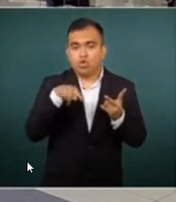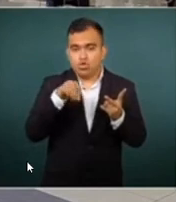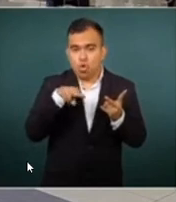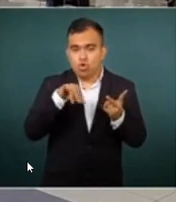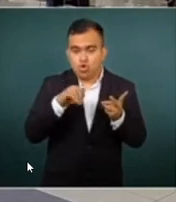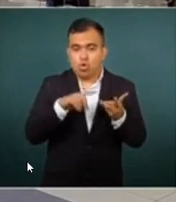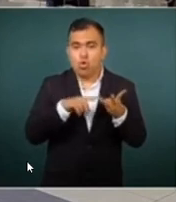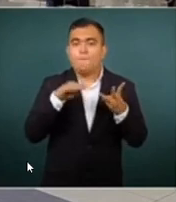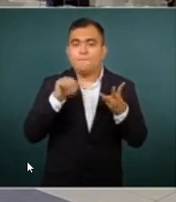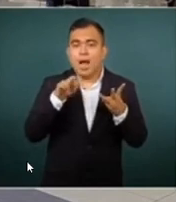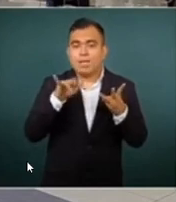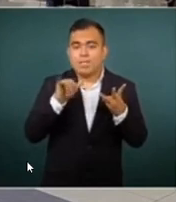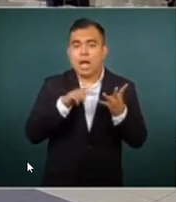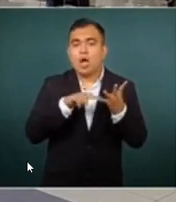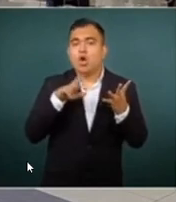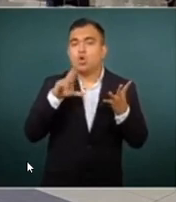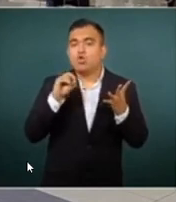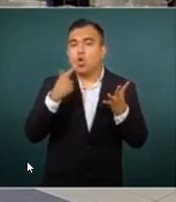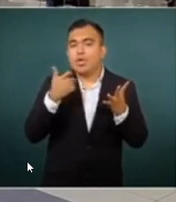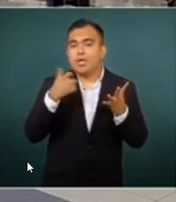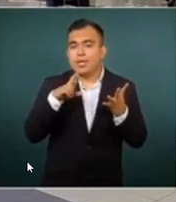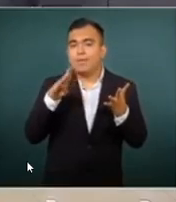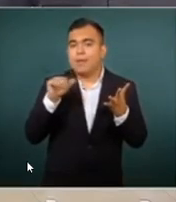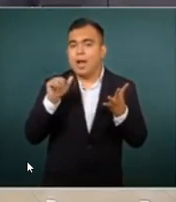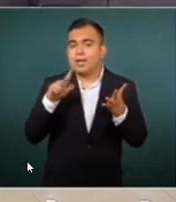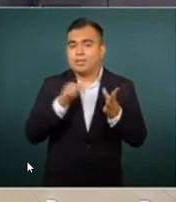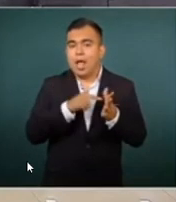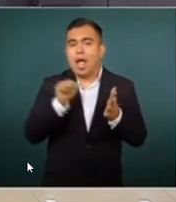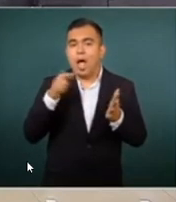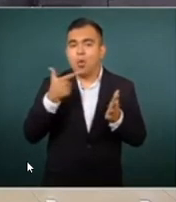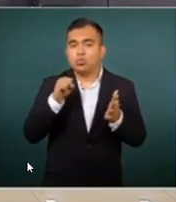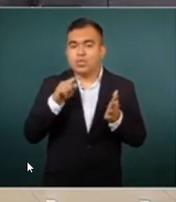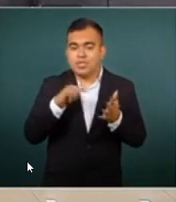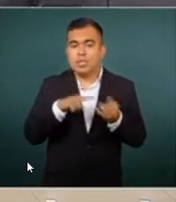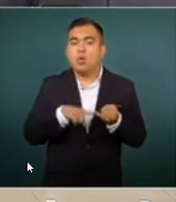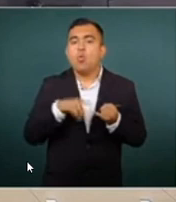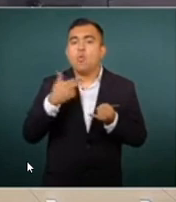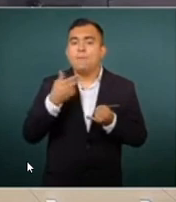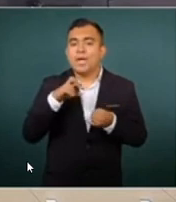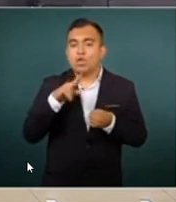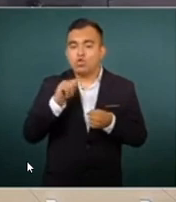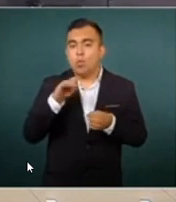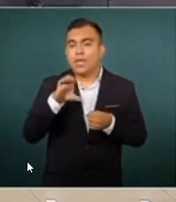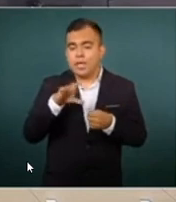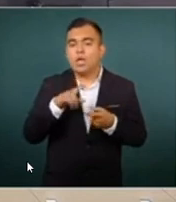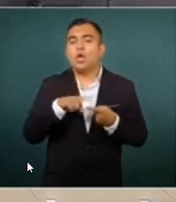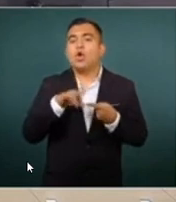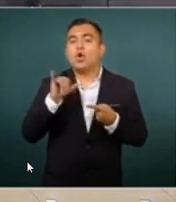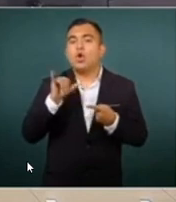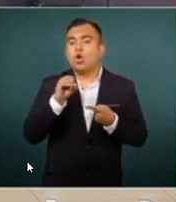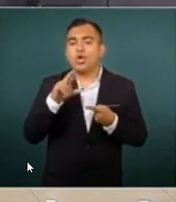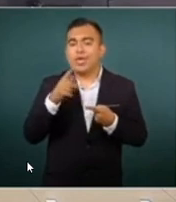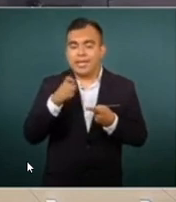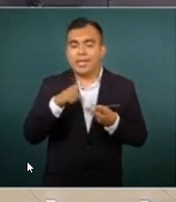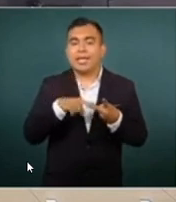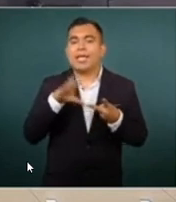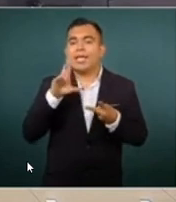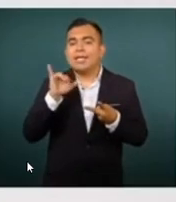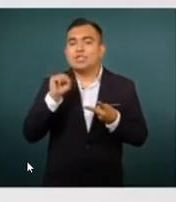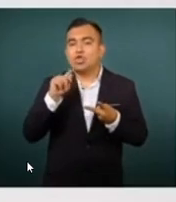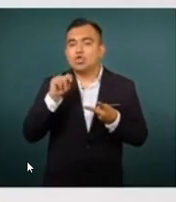María Baranda, Roger Bartra, Agustín Basave, Humberto Beck, Jorge Castañeda, Christopher Domingos Michael,